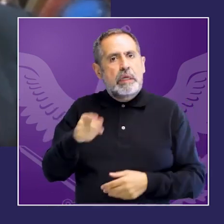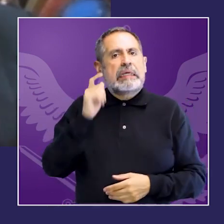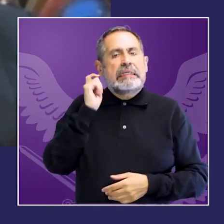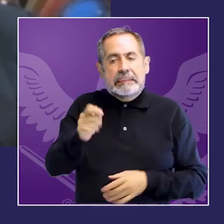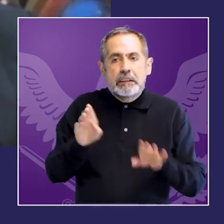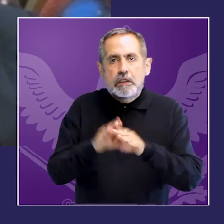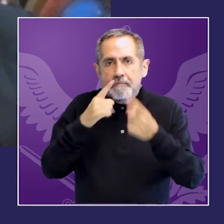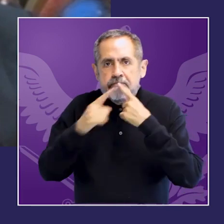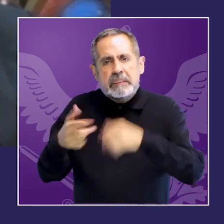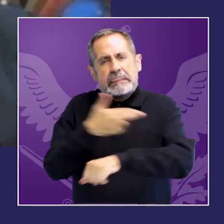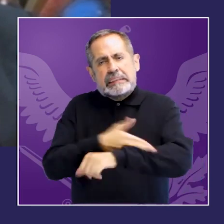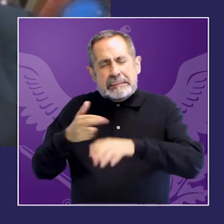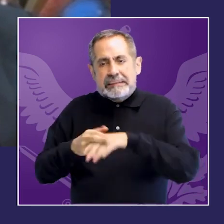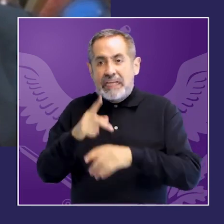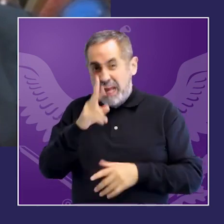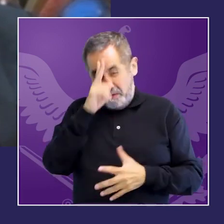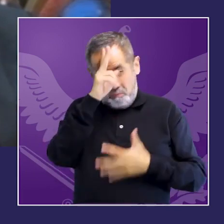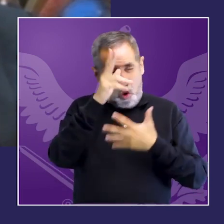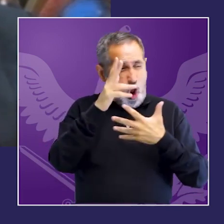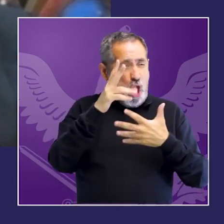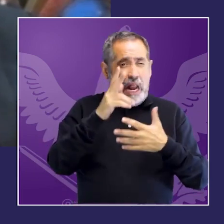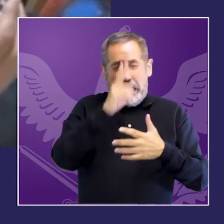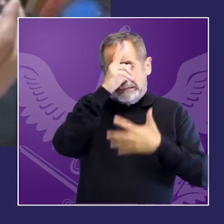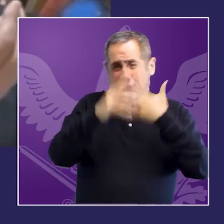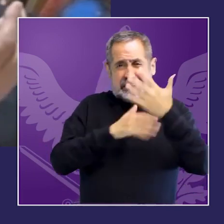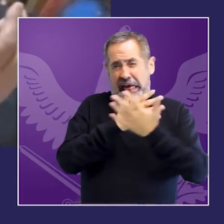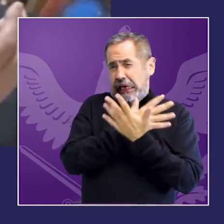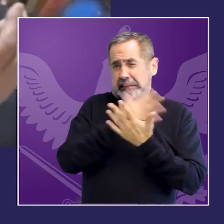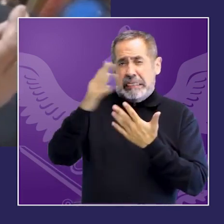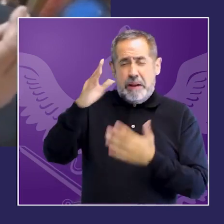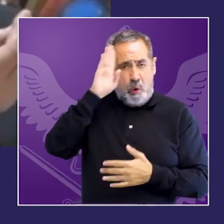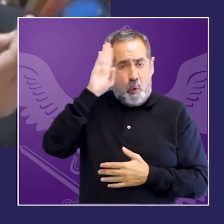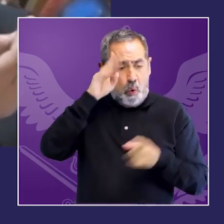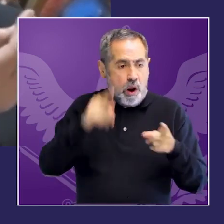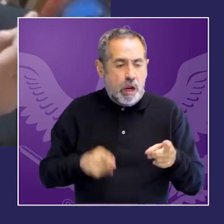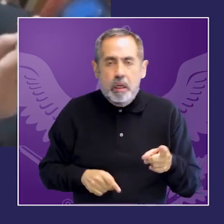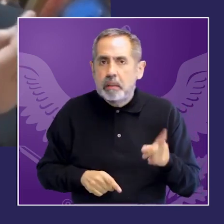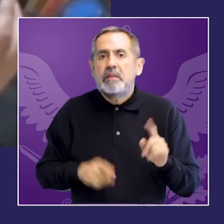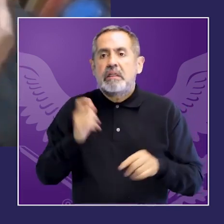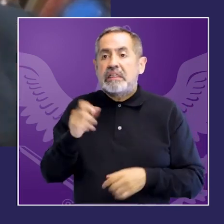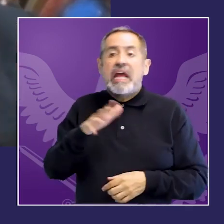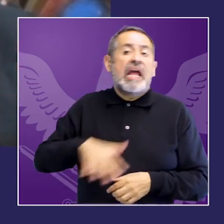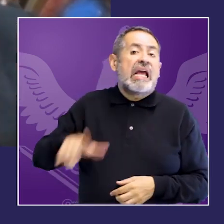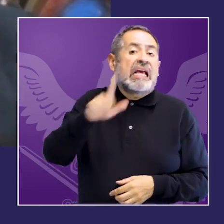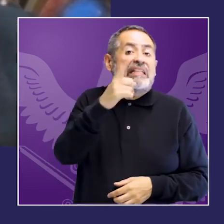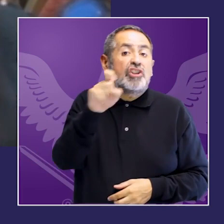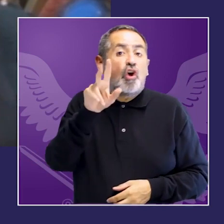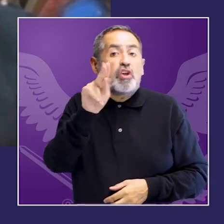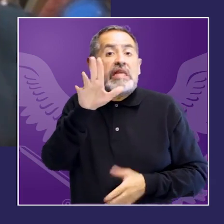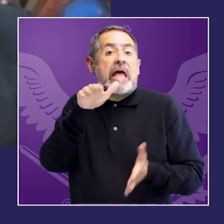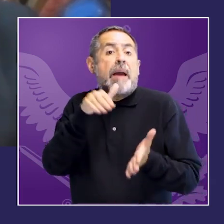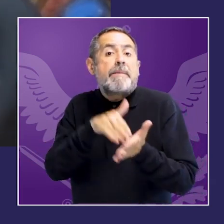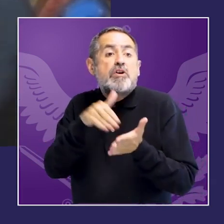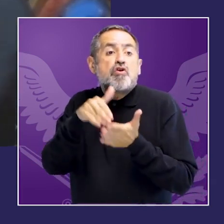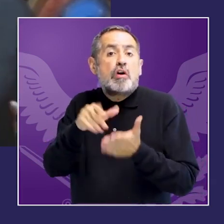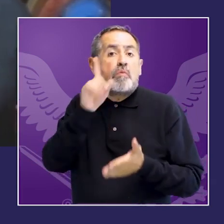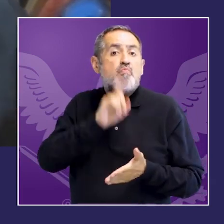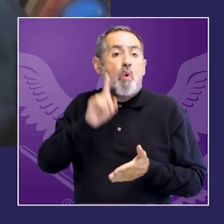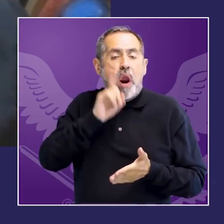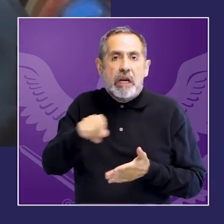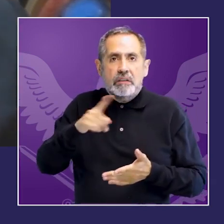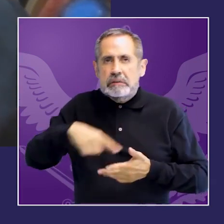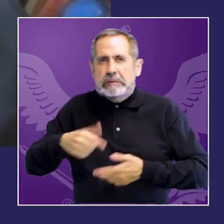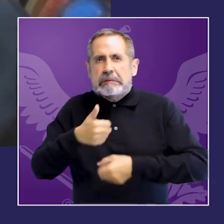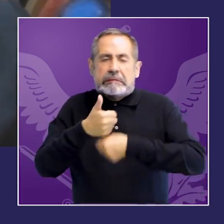marco cierto quiere decir que esta extrema violencia nos muestra que estas 180 millones de